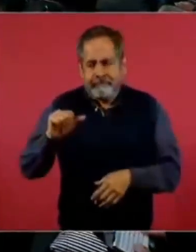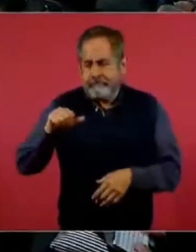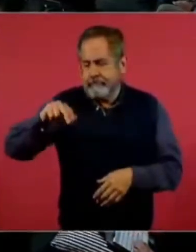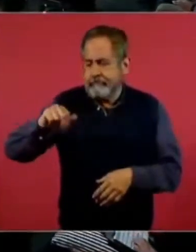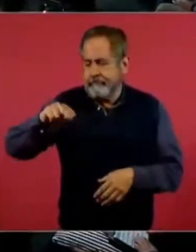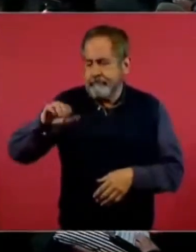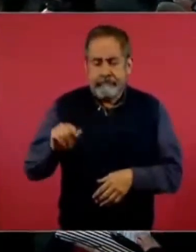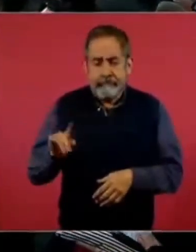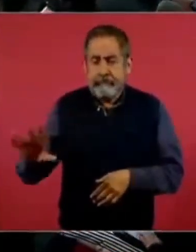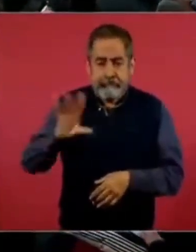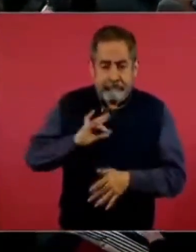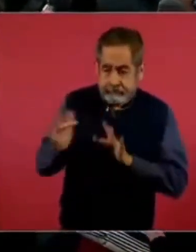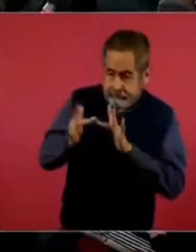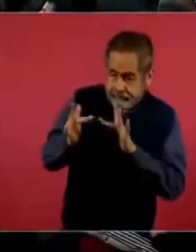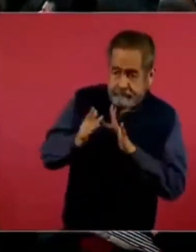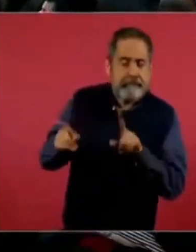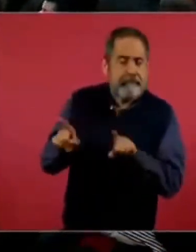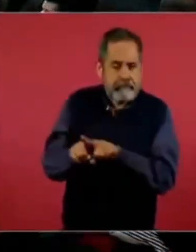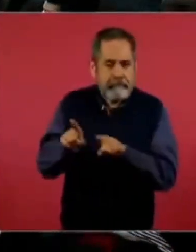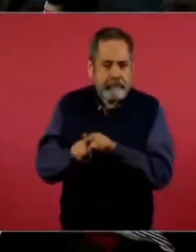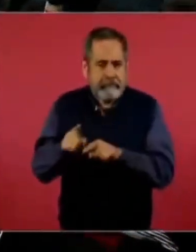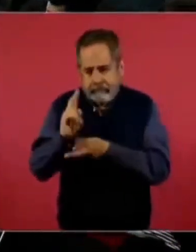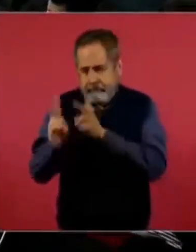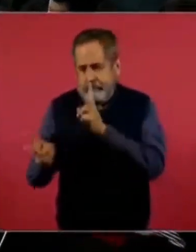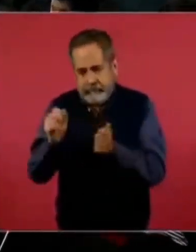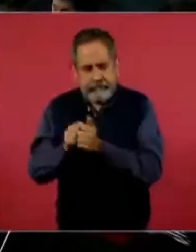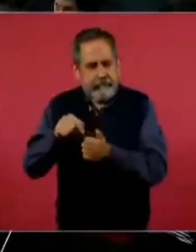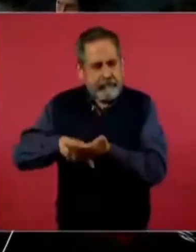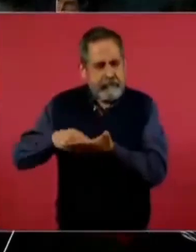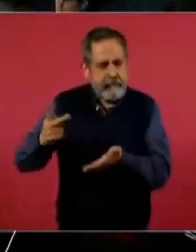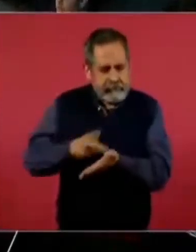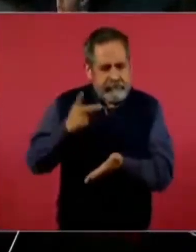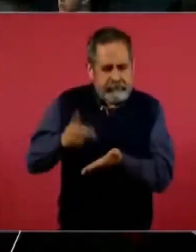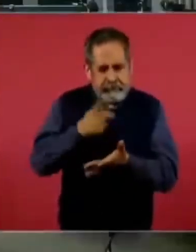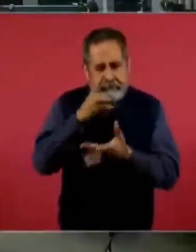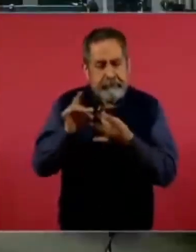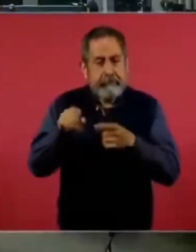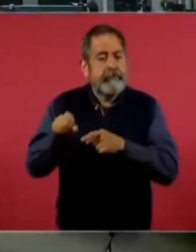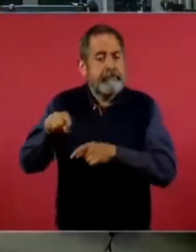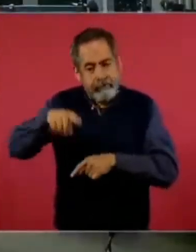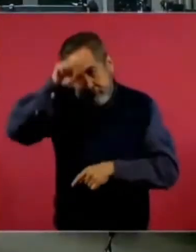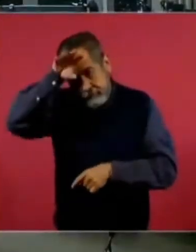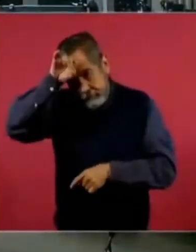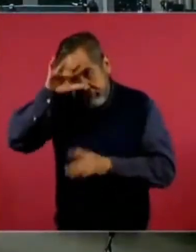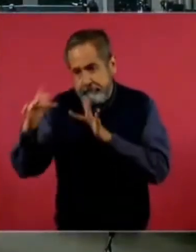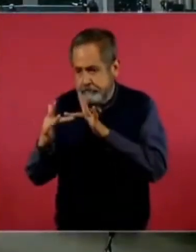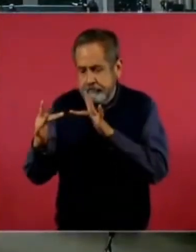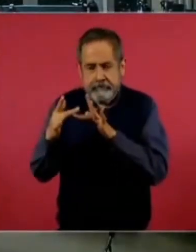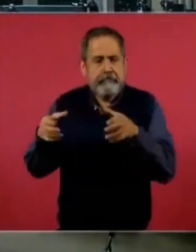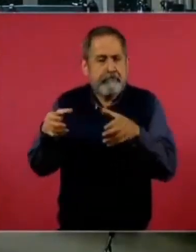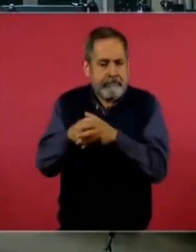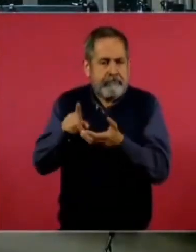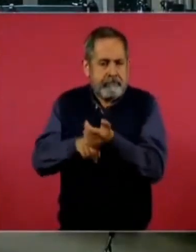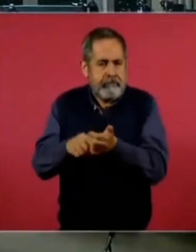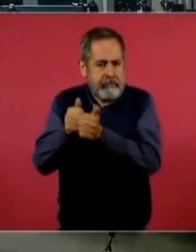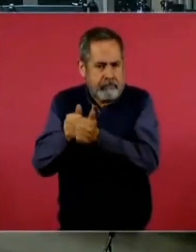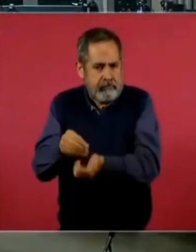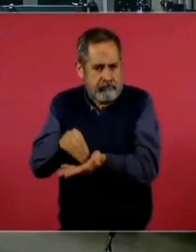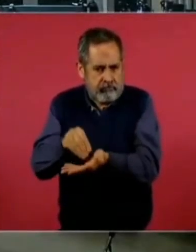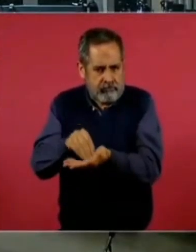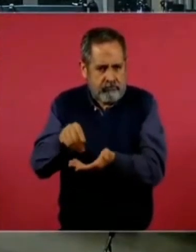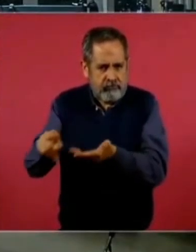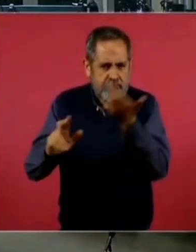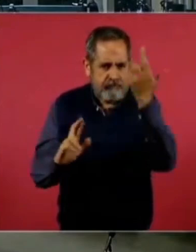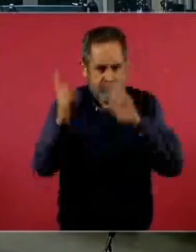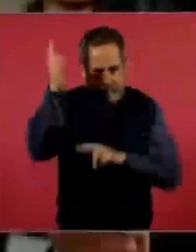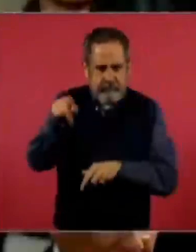Me contactaron de nueva cuenta, porque ya hemos hablado del tema reiteradamente aquí, los mineros que permanecen en este movimiento de